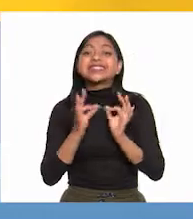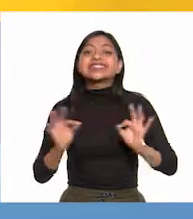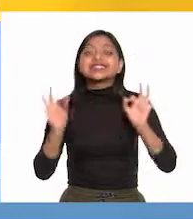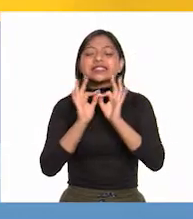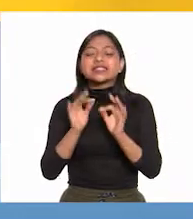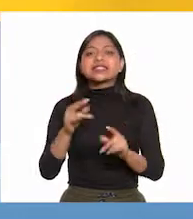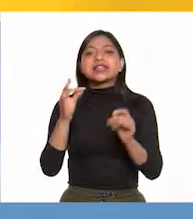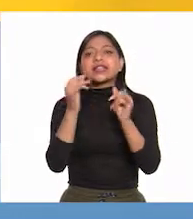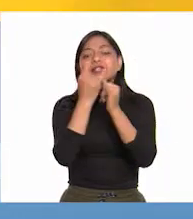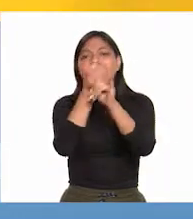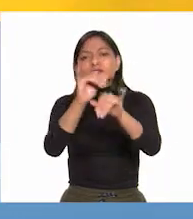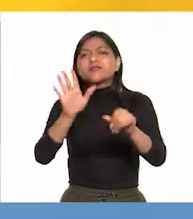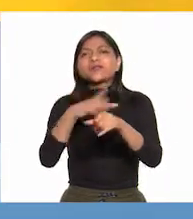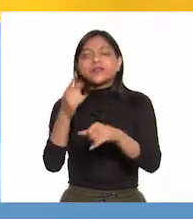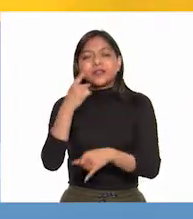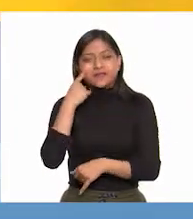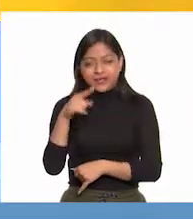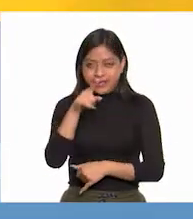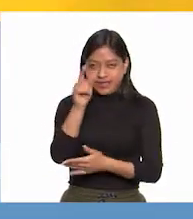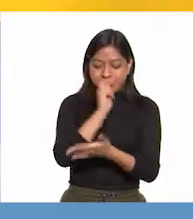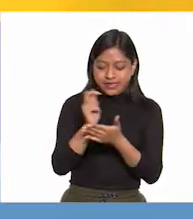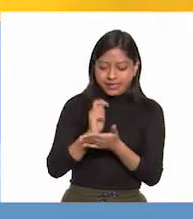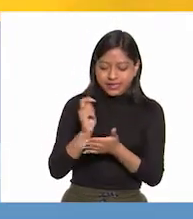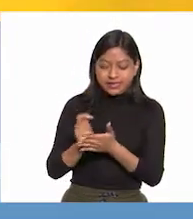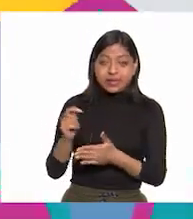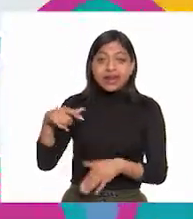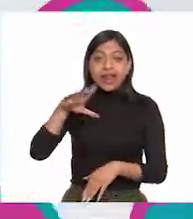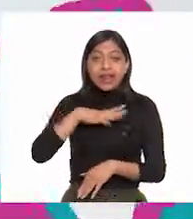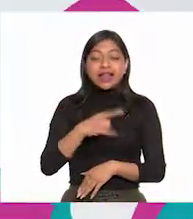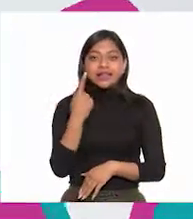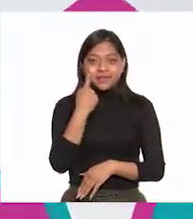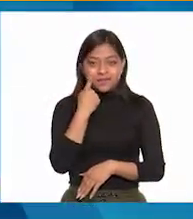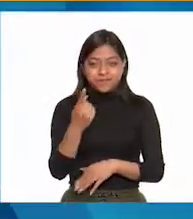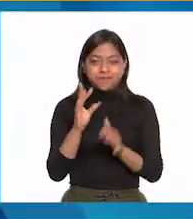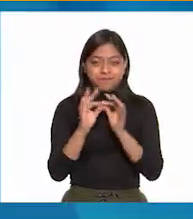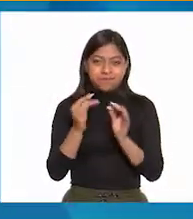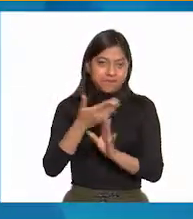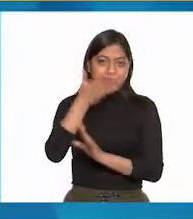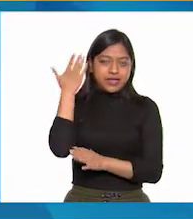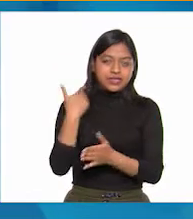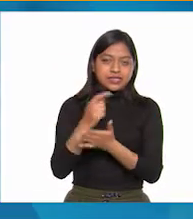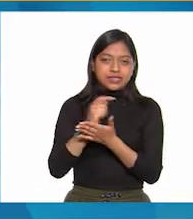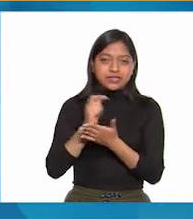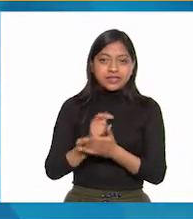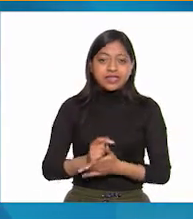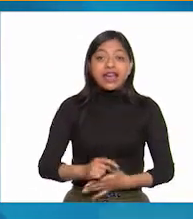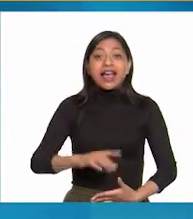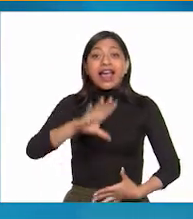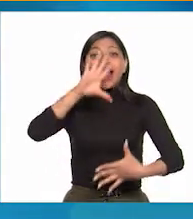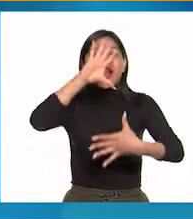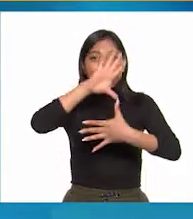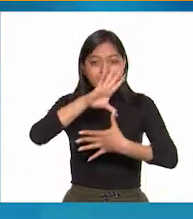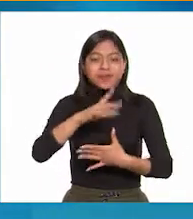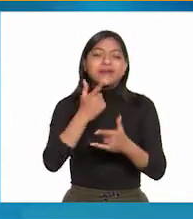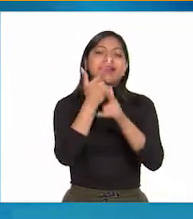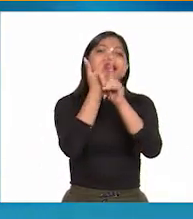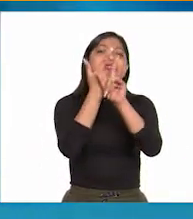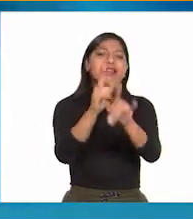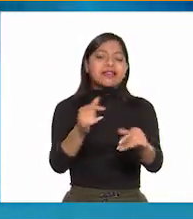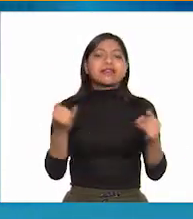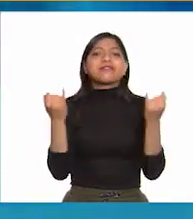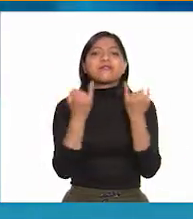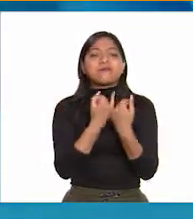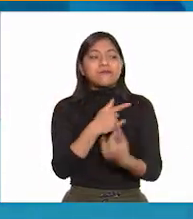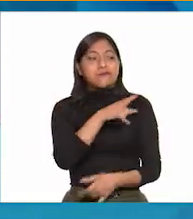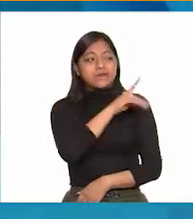independencia. Por ejemplo, en su primer artículo decía que que la América es libre e independiente